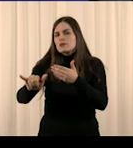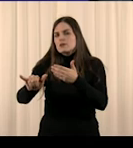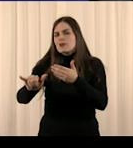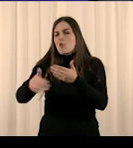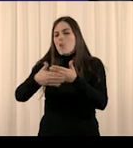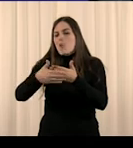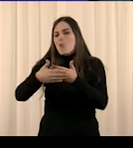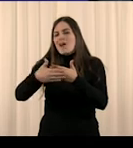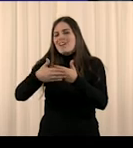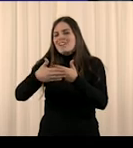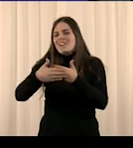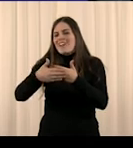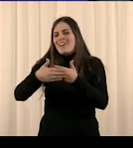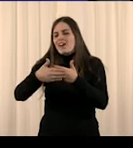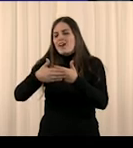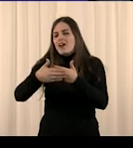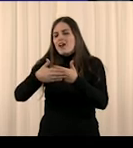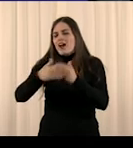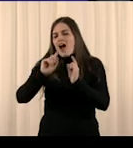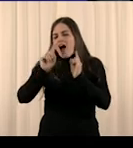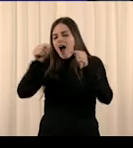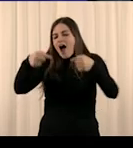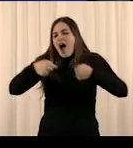La puerta a la comprensión de uno mismo.